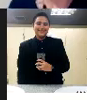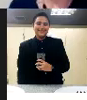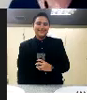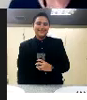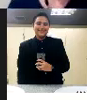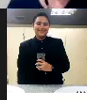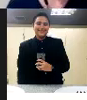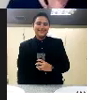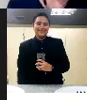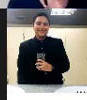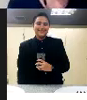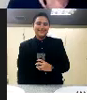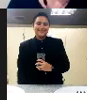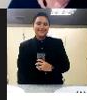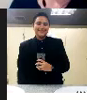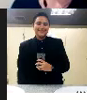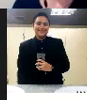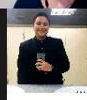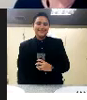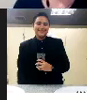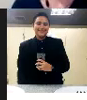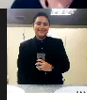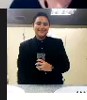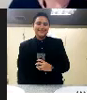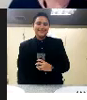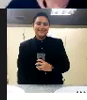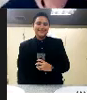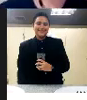gracias a ti Juan Pablo por la pregunta me pareció muy bueno